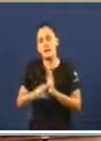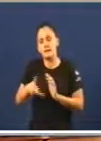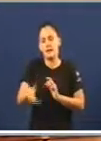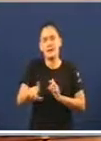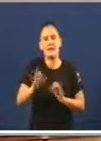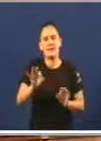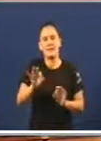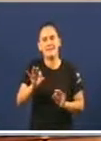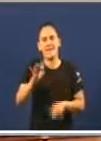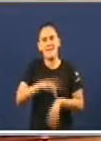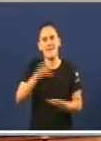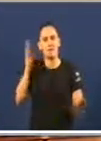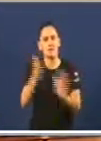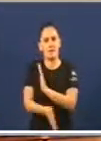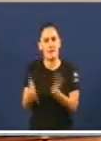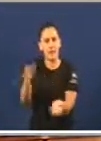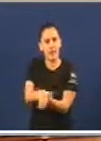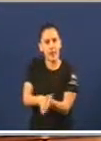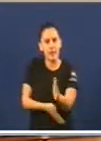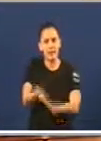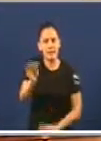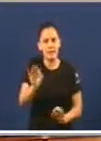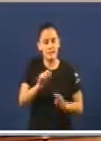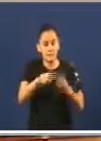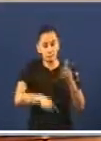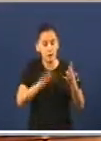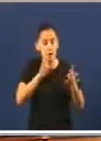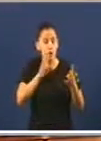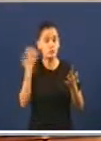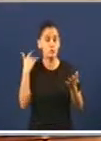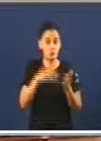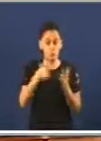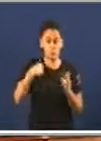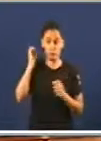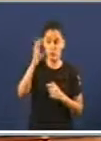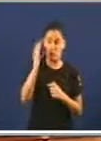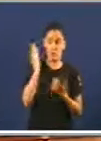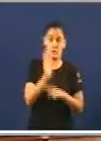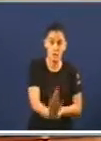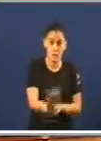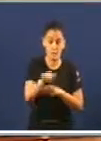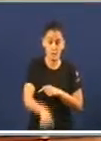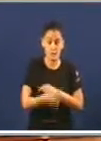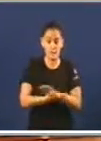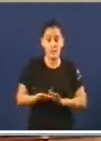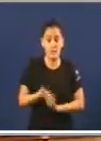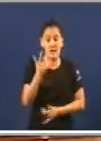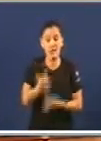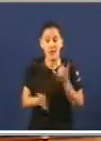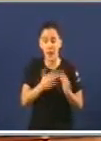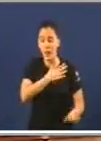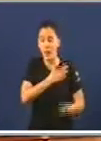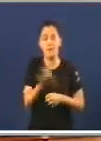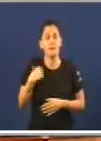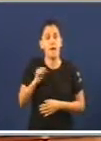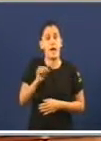Terminais, son algúns exemplos de leis nas que un mes má fun poñente e das que ao día de hoxe, a pesar de pasados os